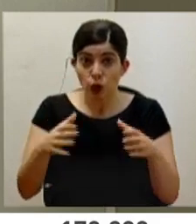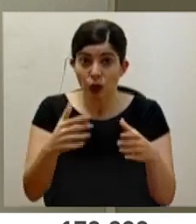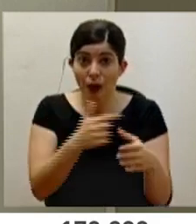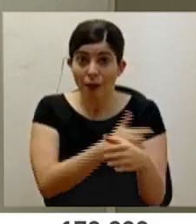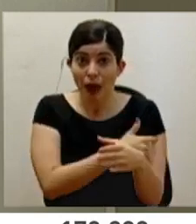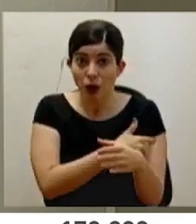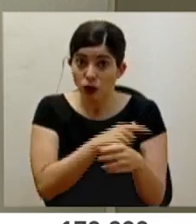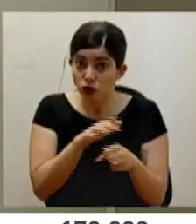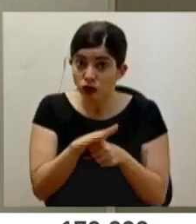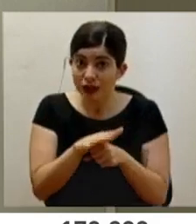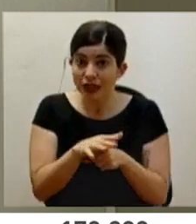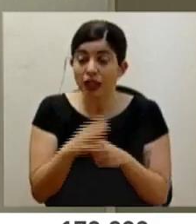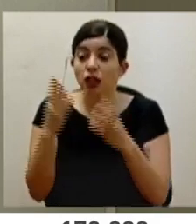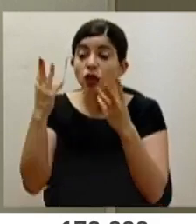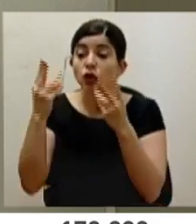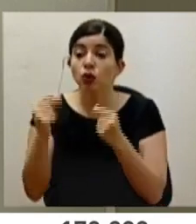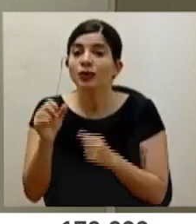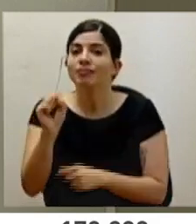Gracias,